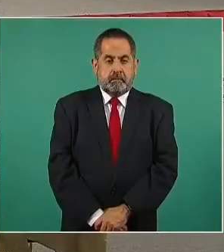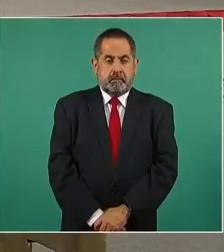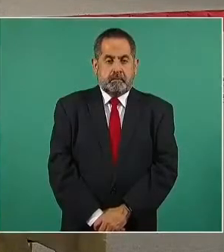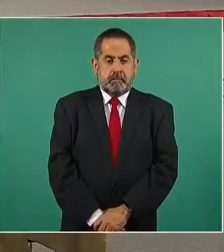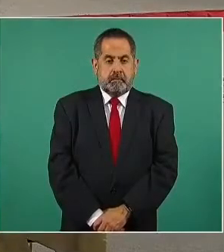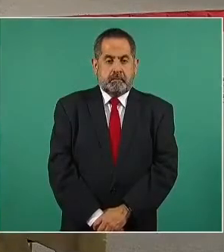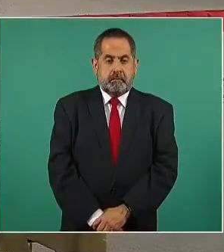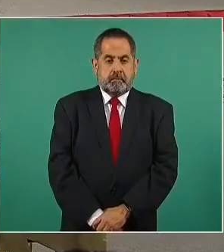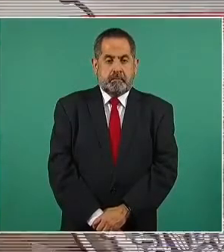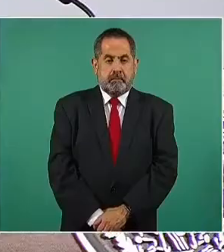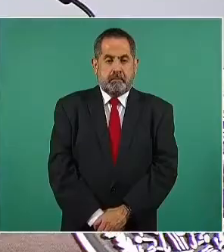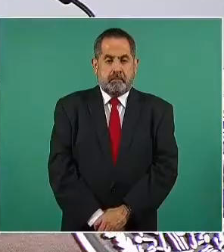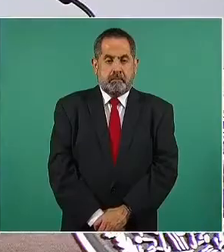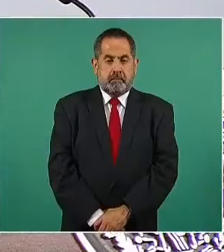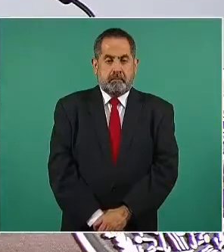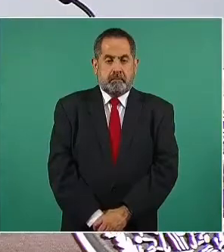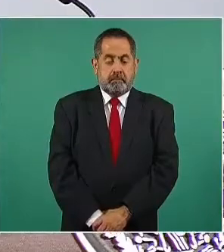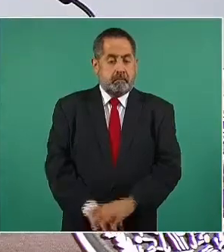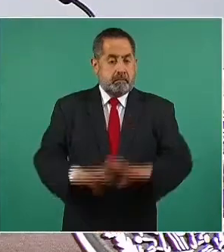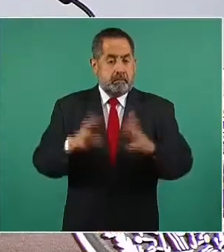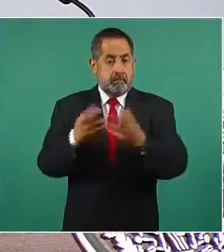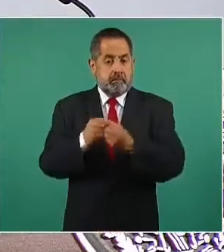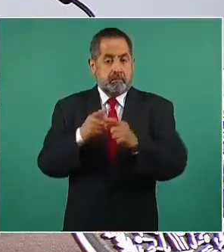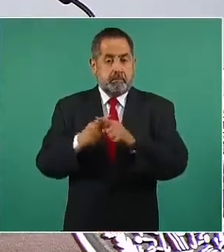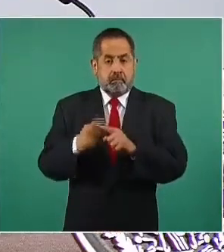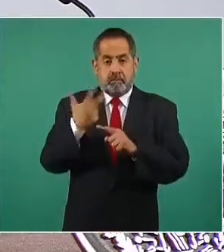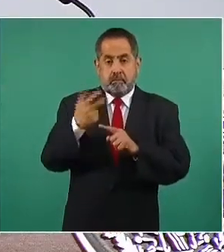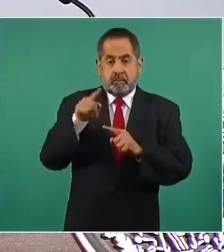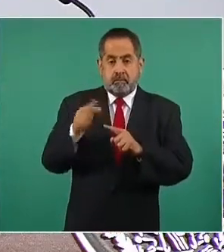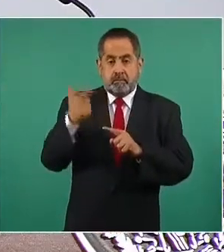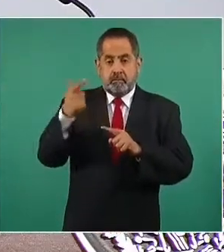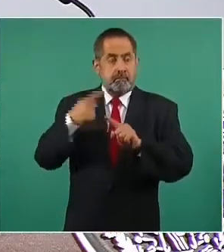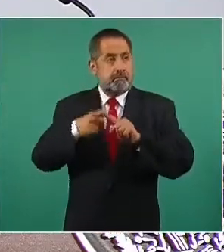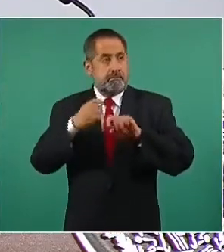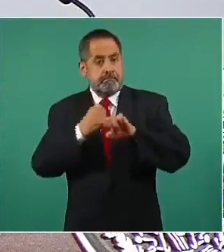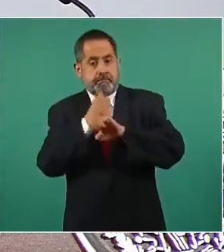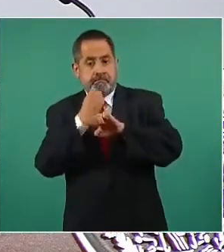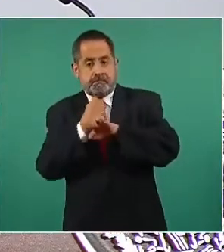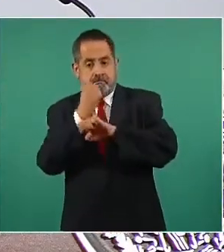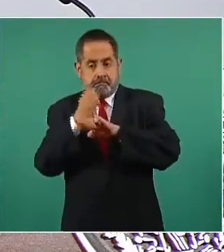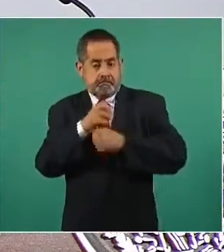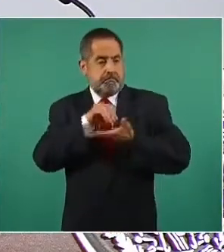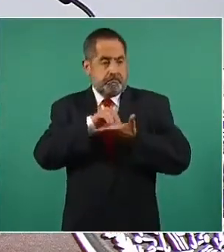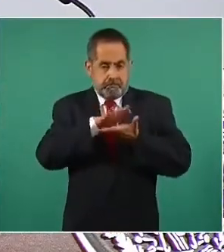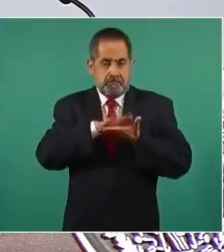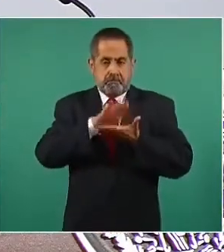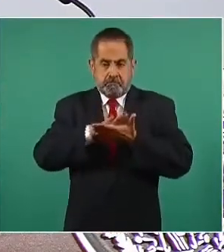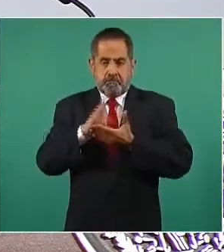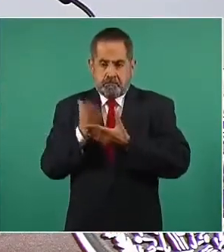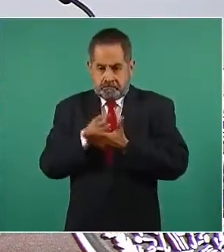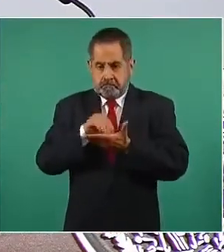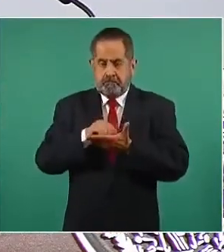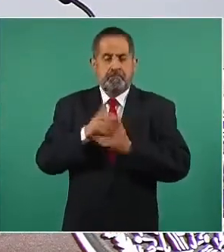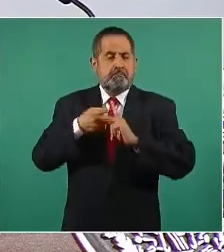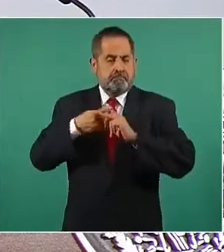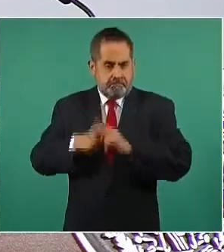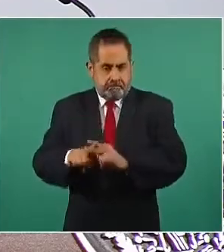.4% de las carpetas de investigación por este delito en el país.